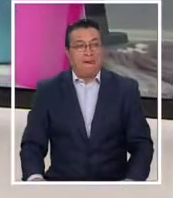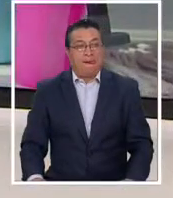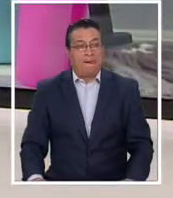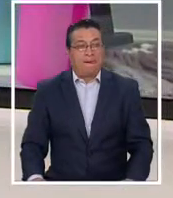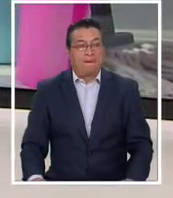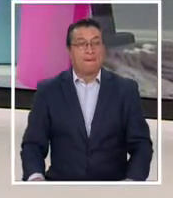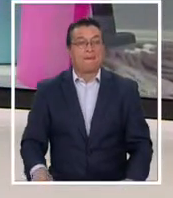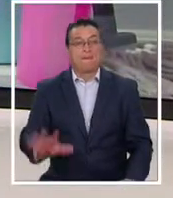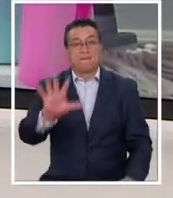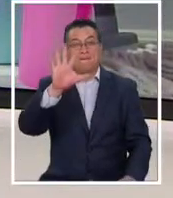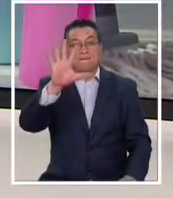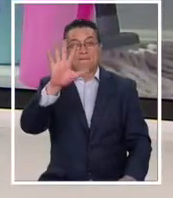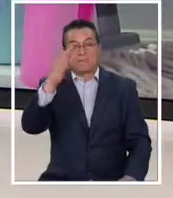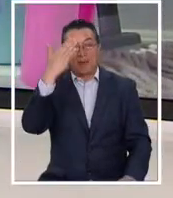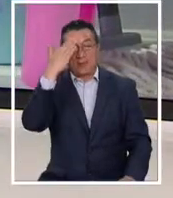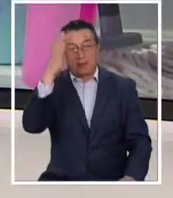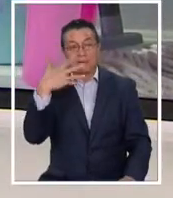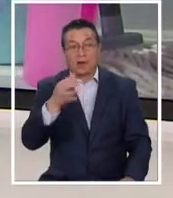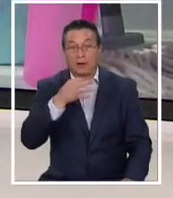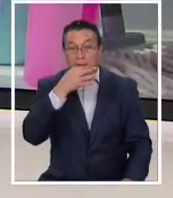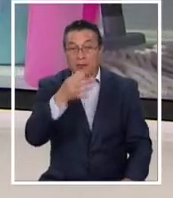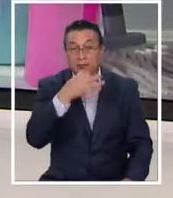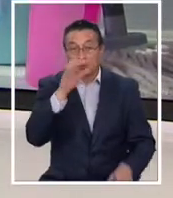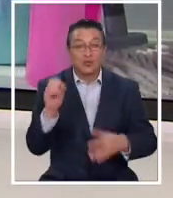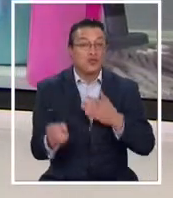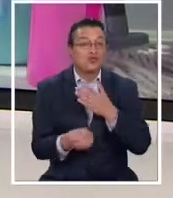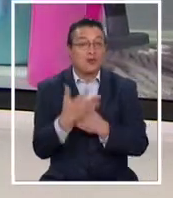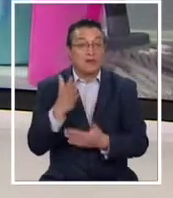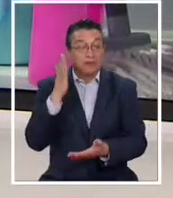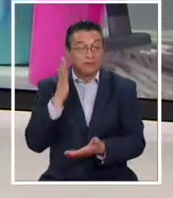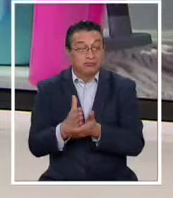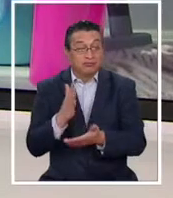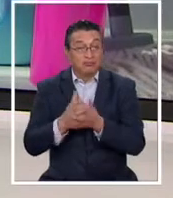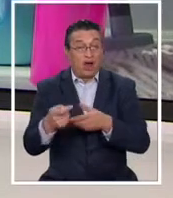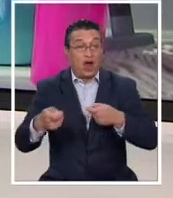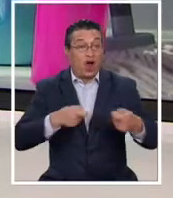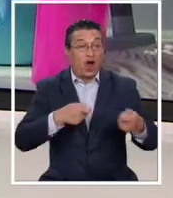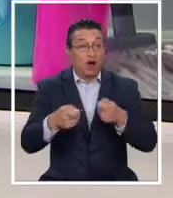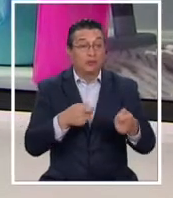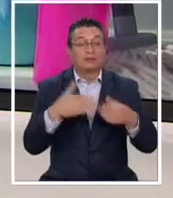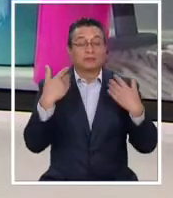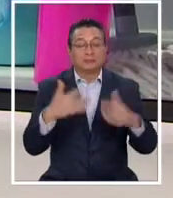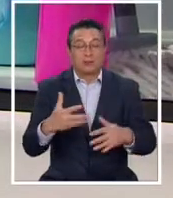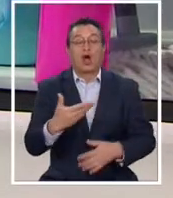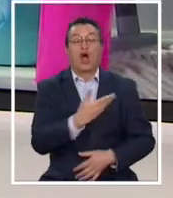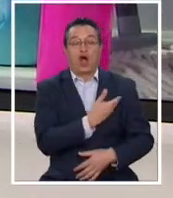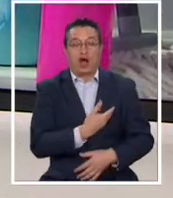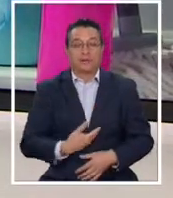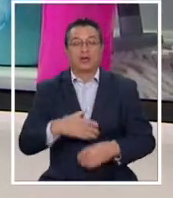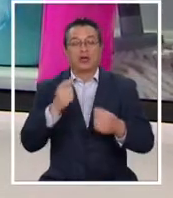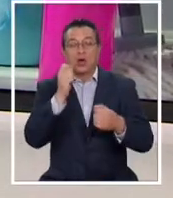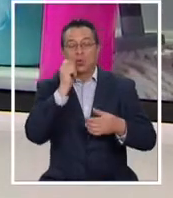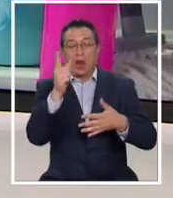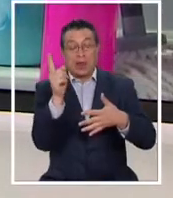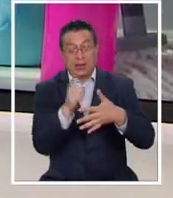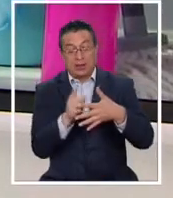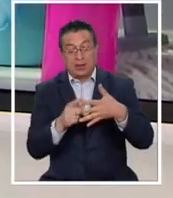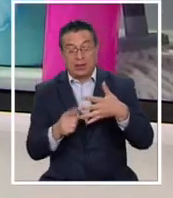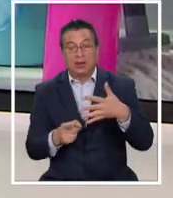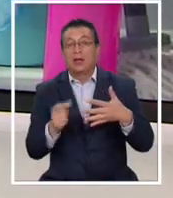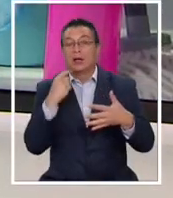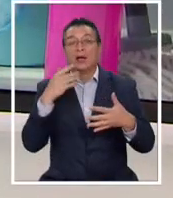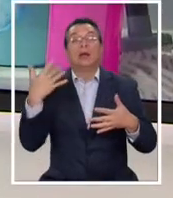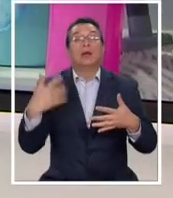A cinco días del anuncio de las nuevas restricciones para el comercio, finalmente el gobierno definió cuáles son los bienes